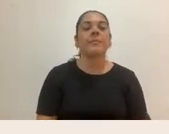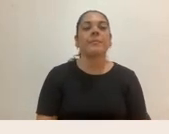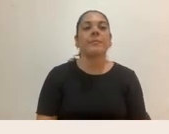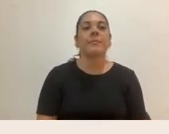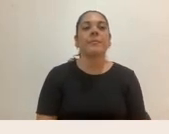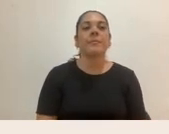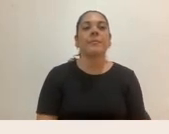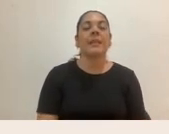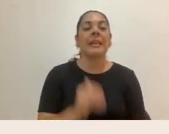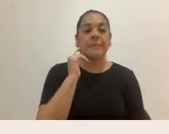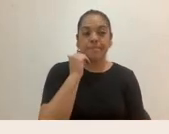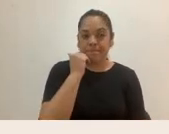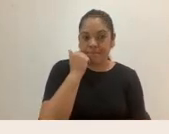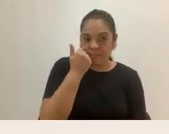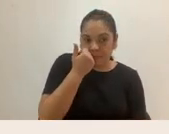Luego timidez